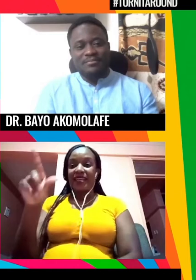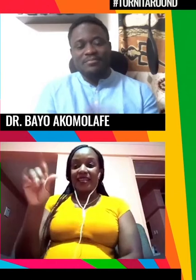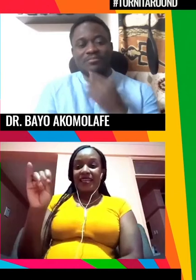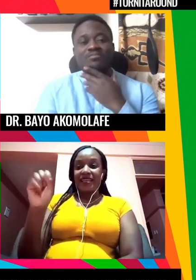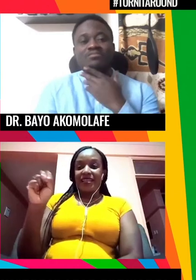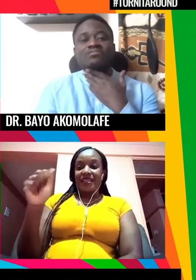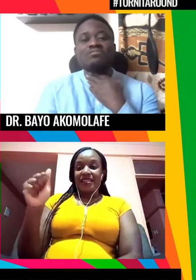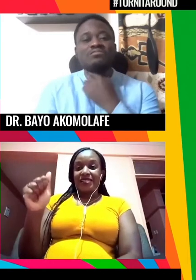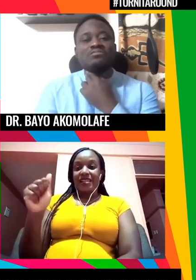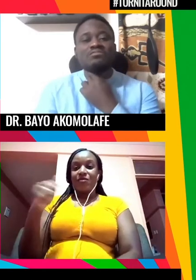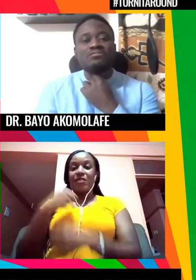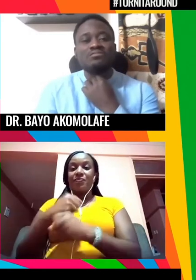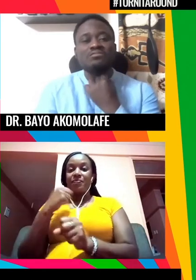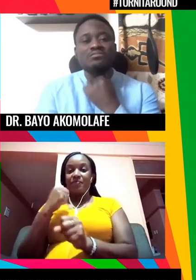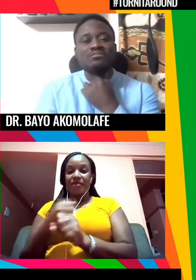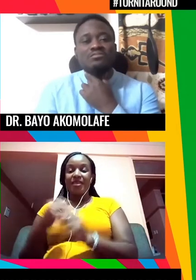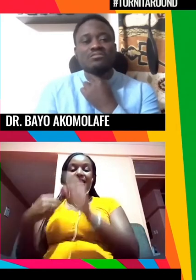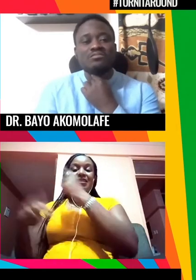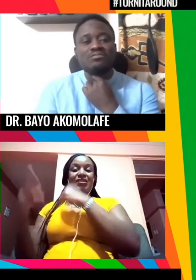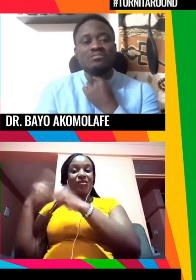un gran paso histórico hacia adelante cuando